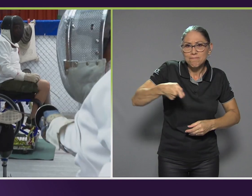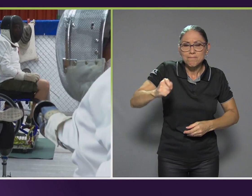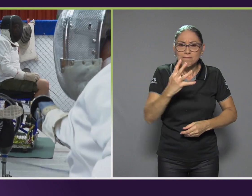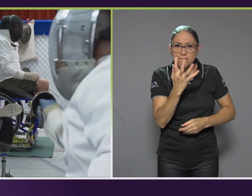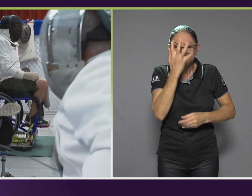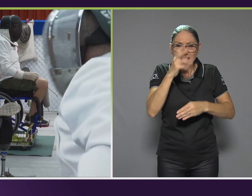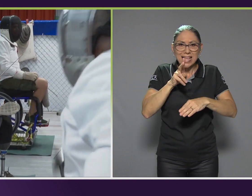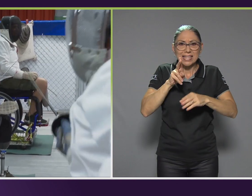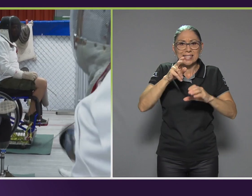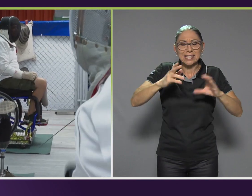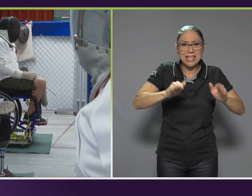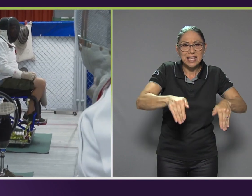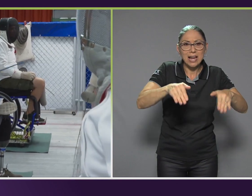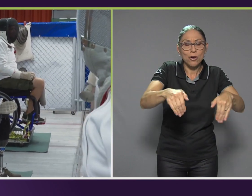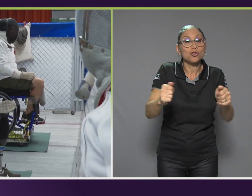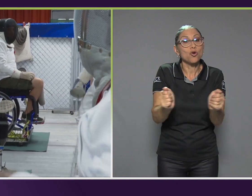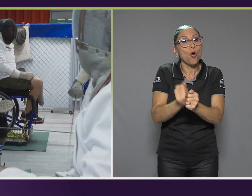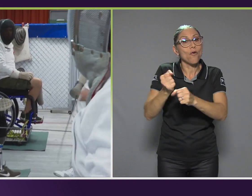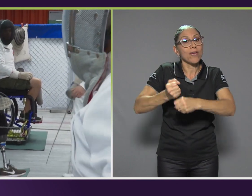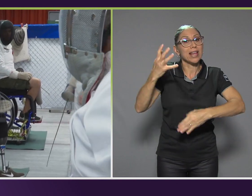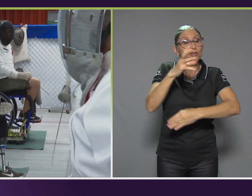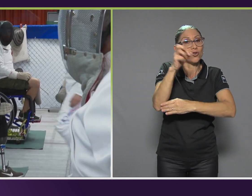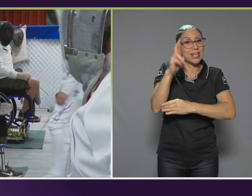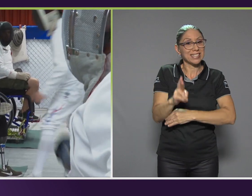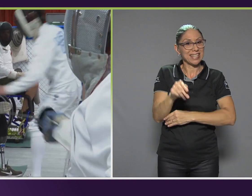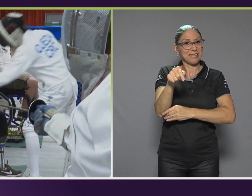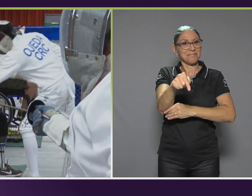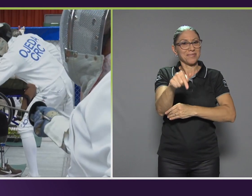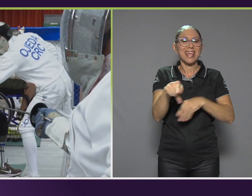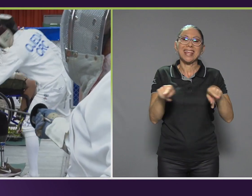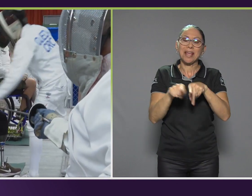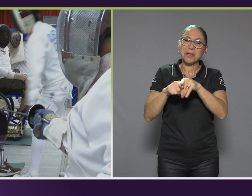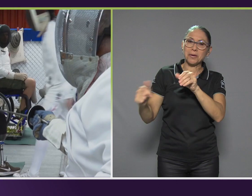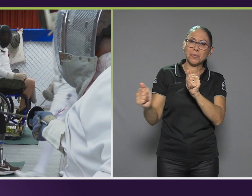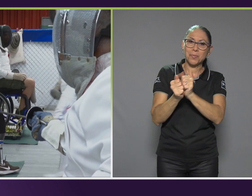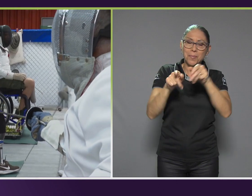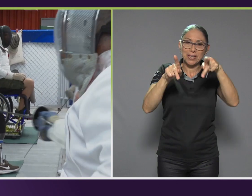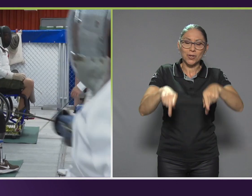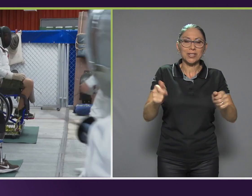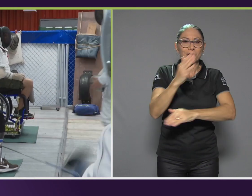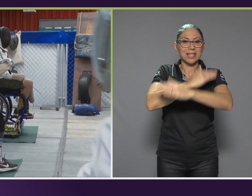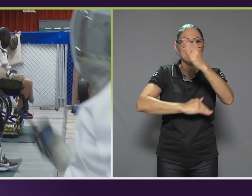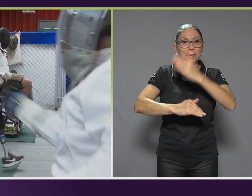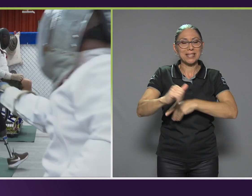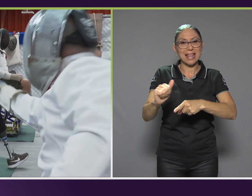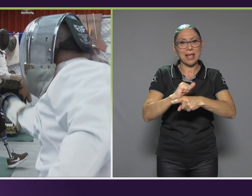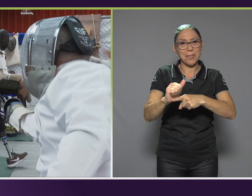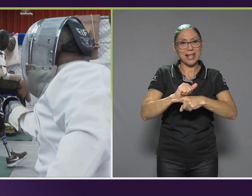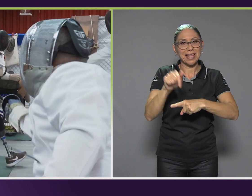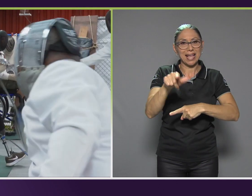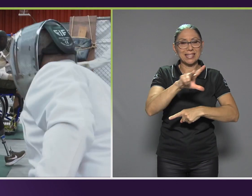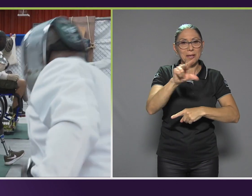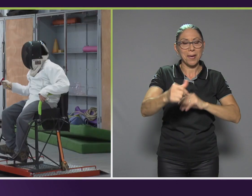Federación Costarricense de esta disciplina y de personas con discapacidad que practican este paradeporte.